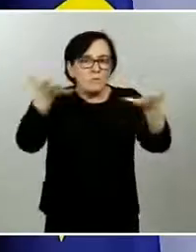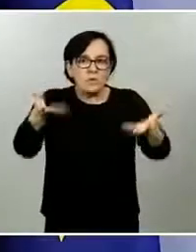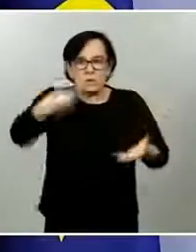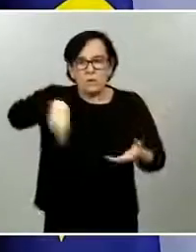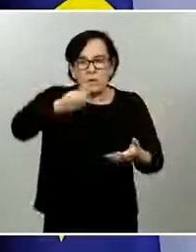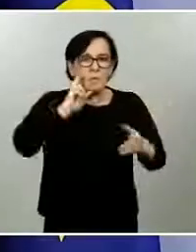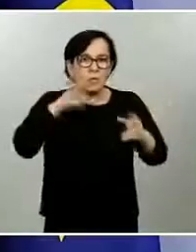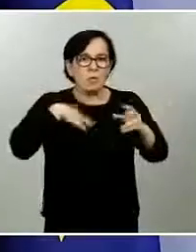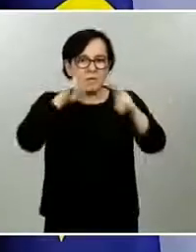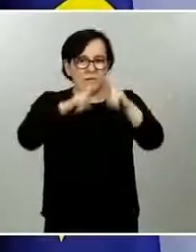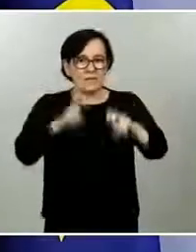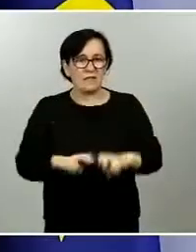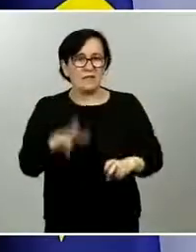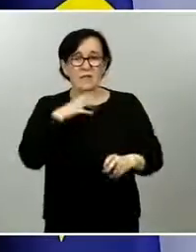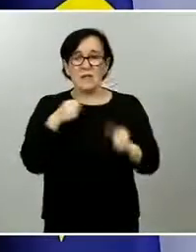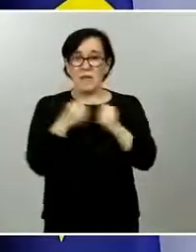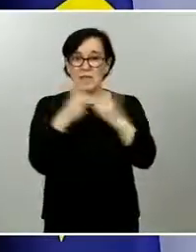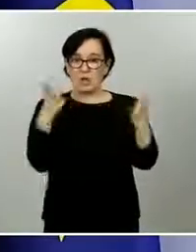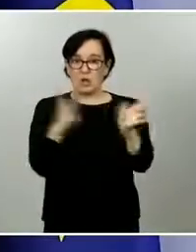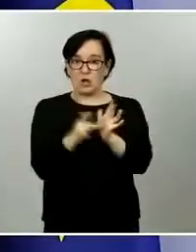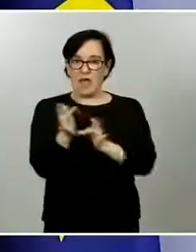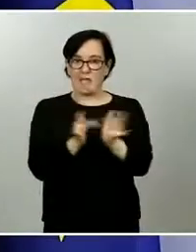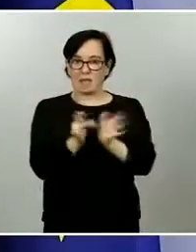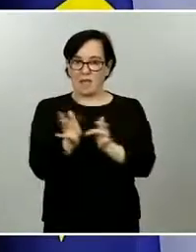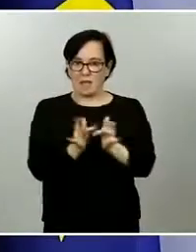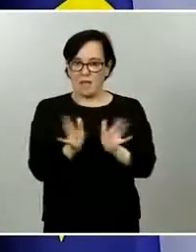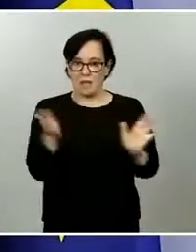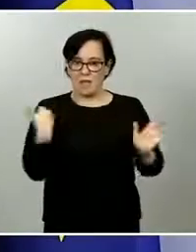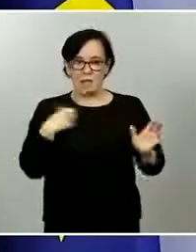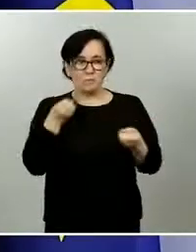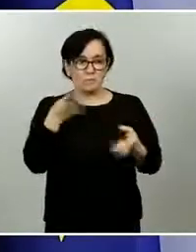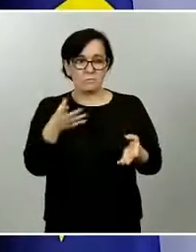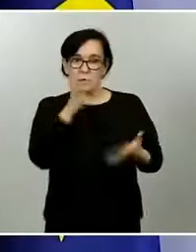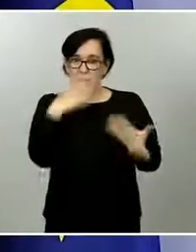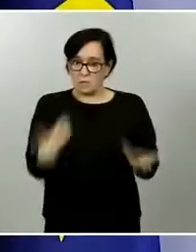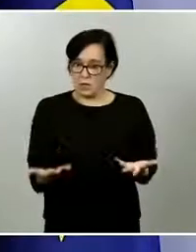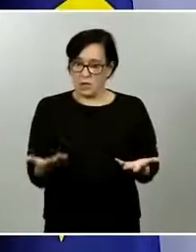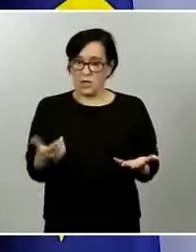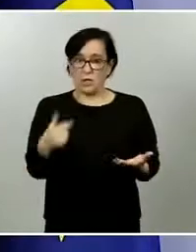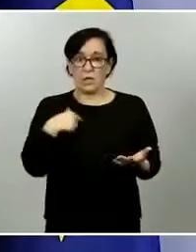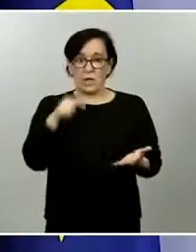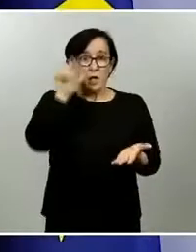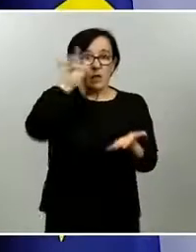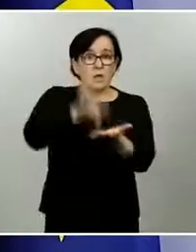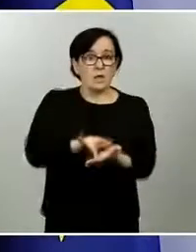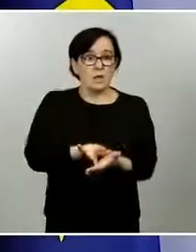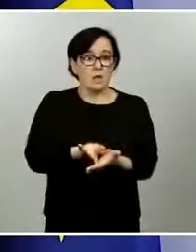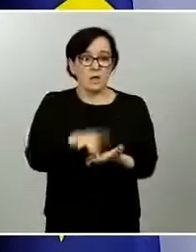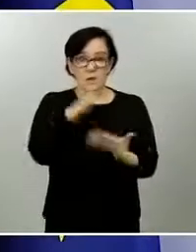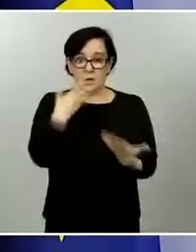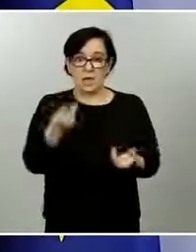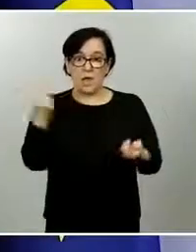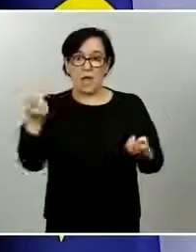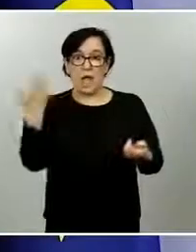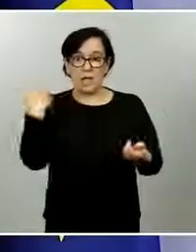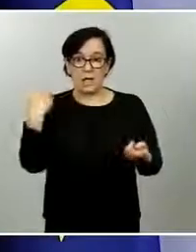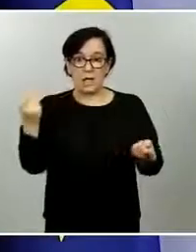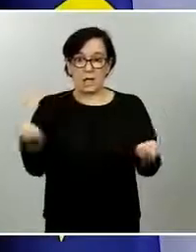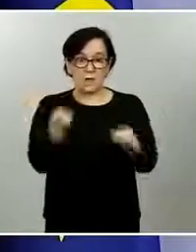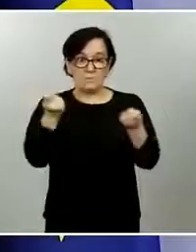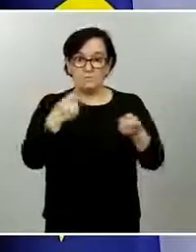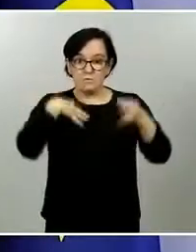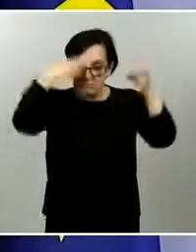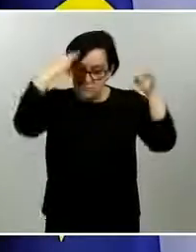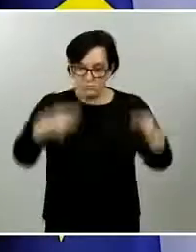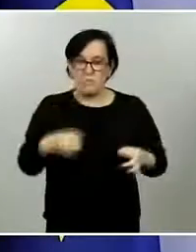provienen del portal O-Walking Data ambos portales están a disposición de todos ustedes eran datos